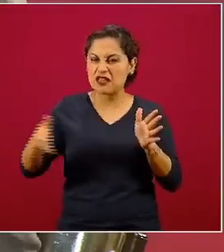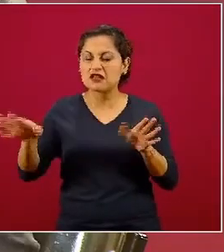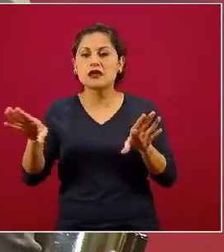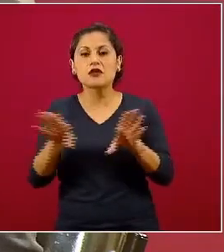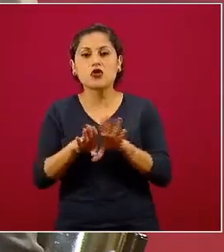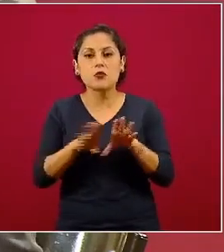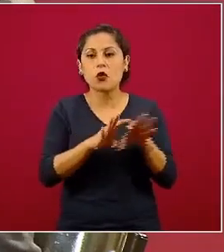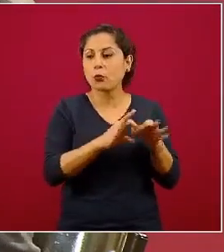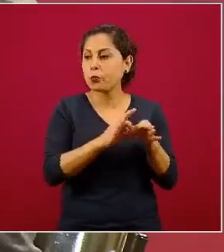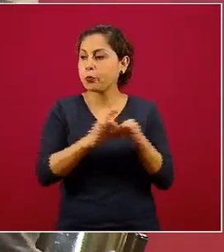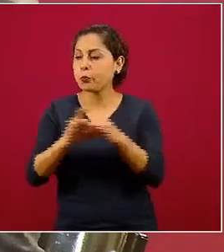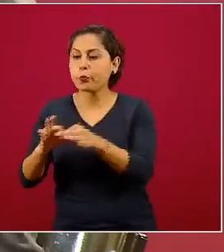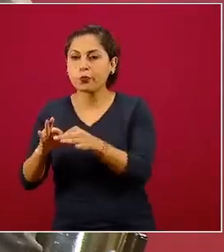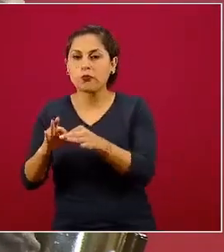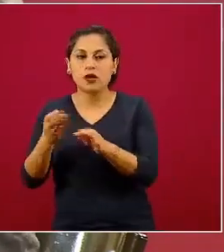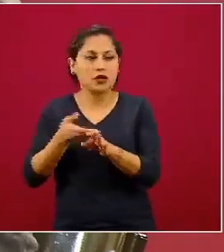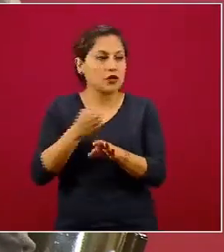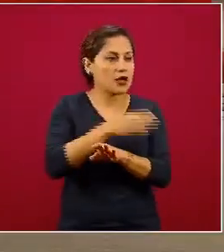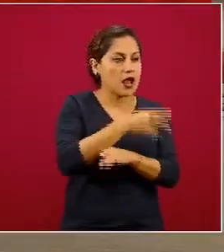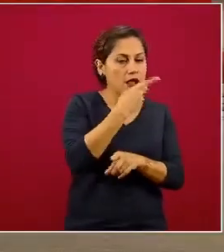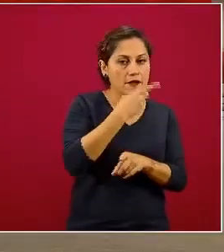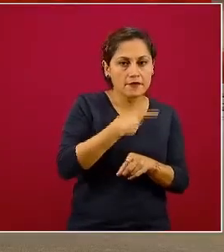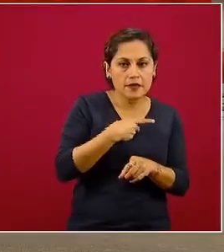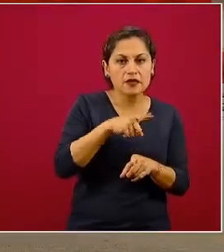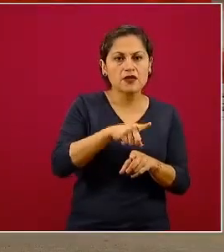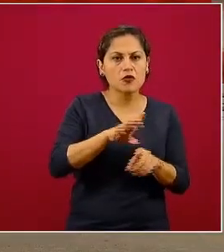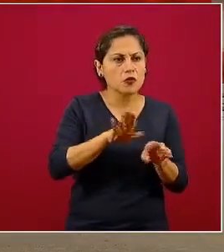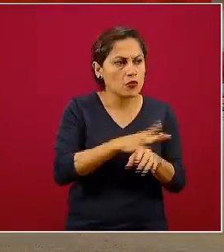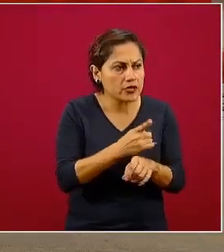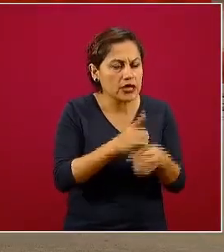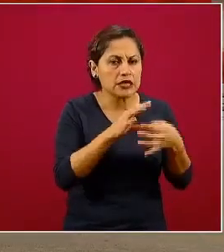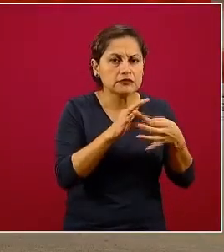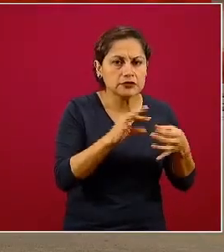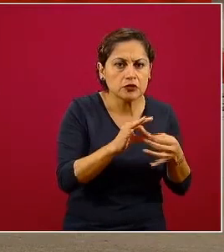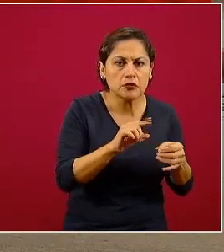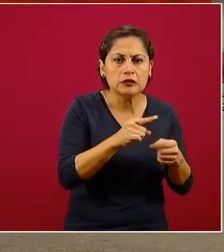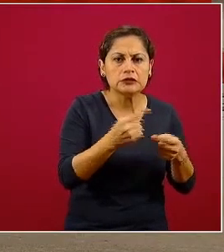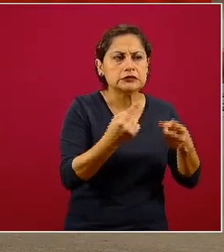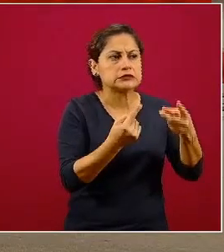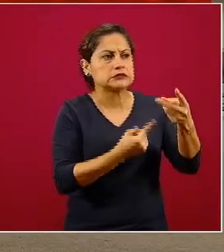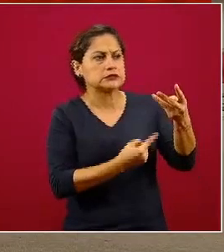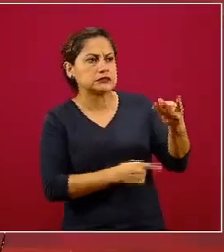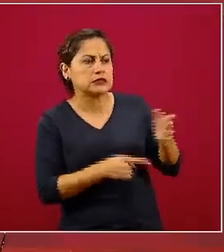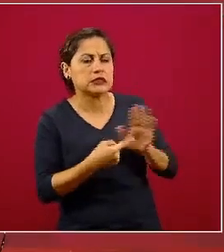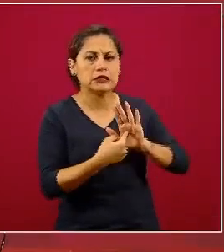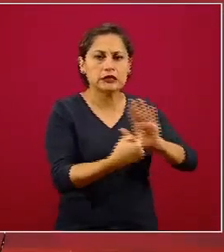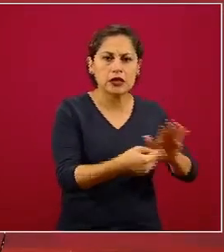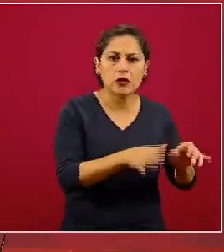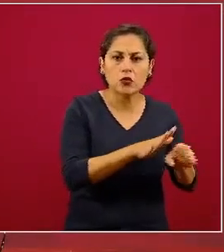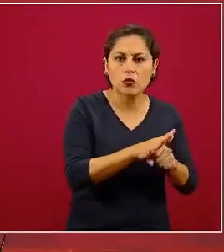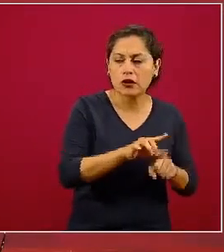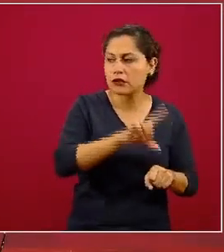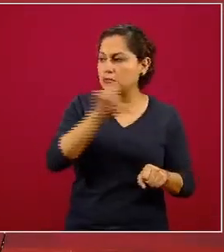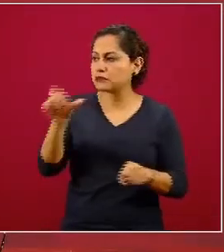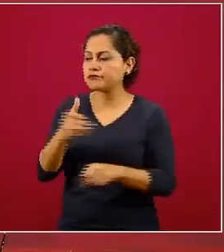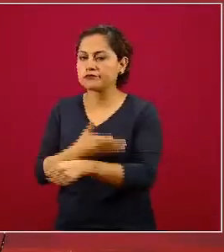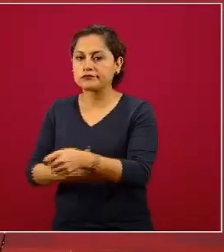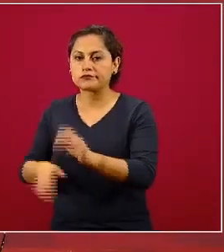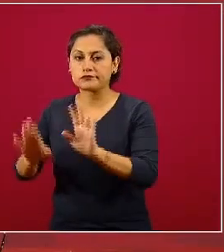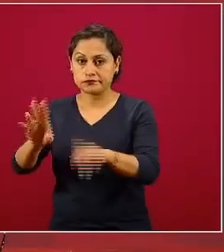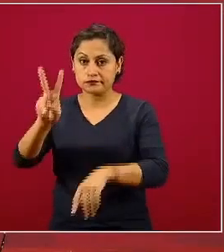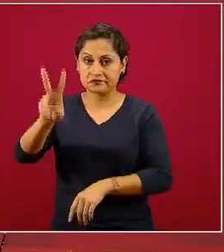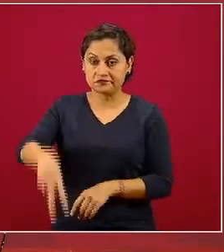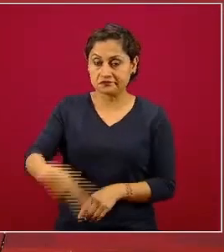secuencia, lo que ya se dijo cómo se dijo, por qué se dijo, con qué evidencia se dijo. Efectivamente, el 27 de